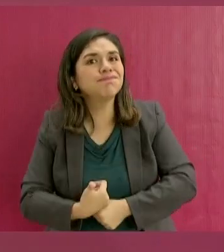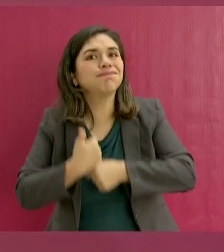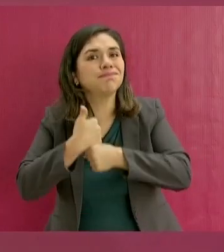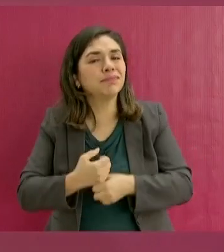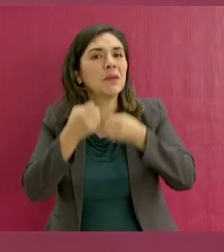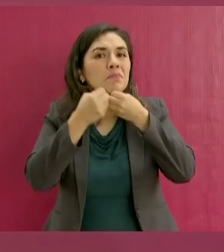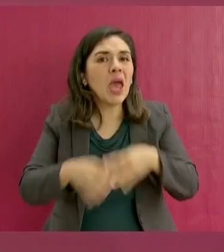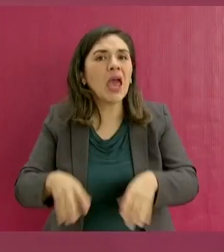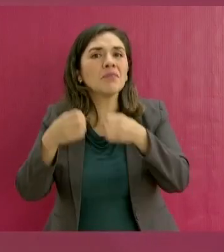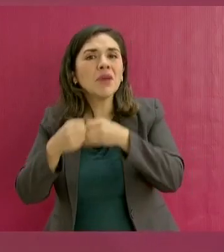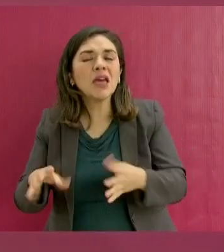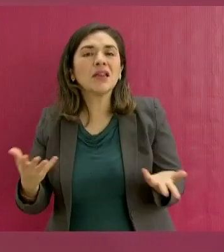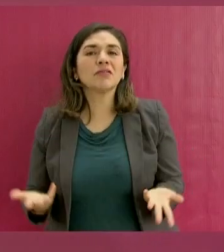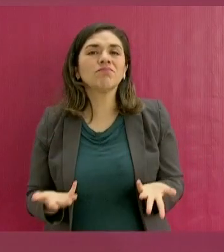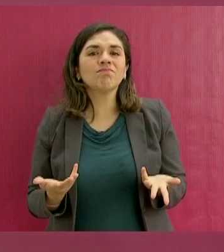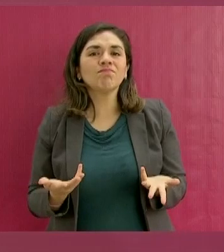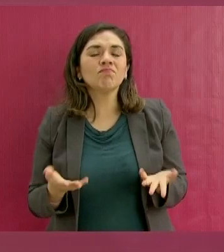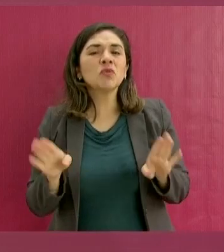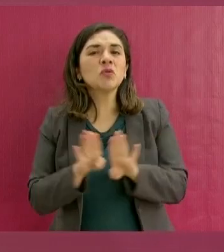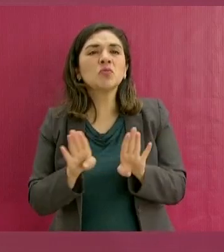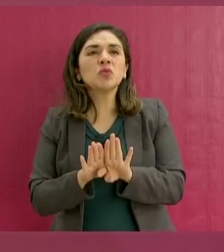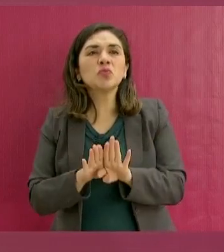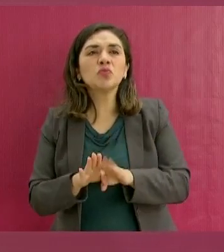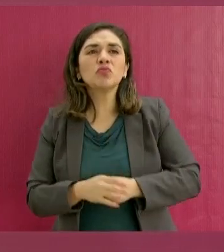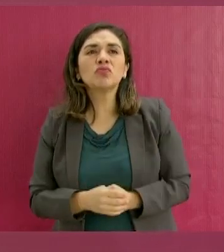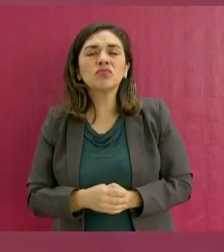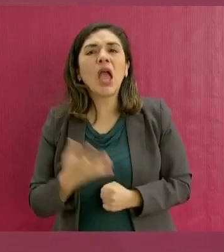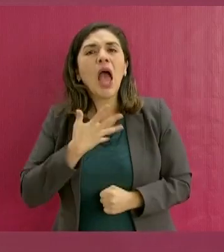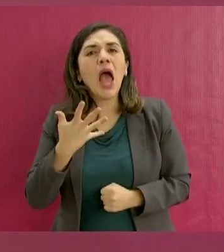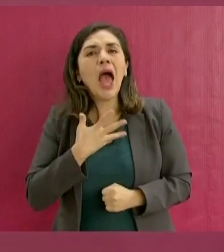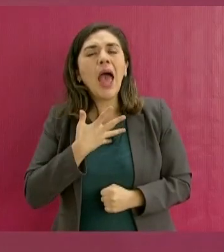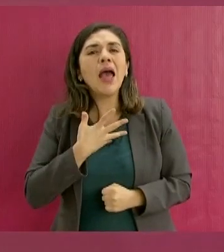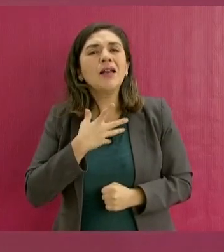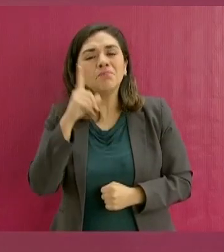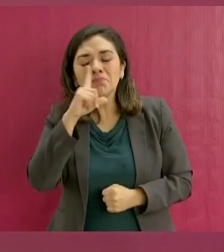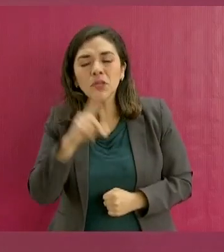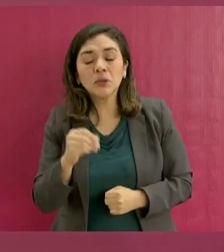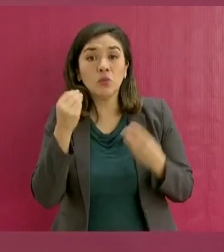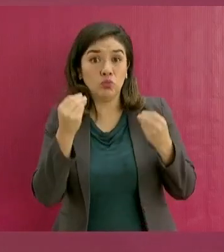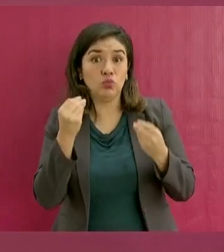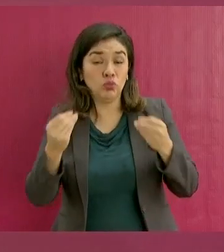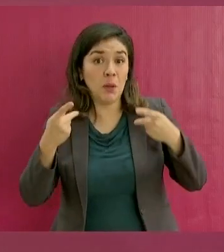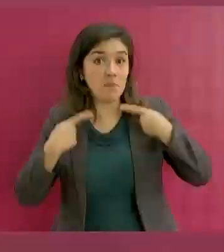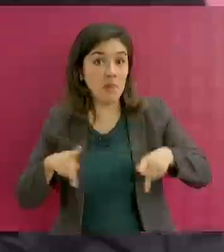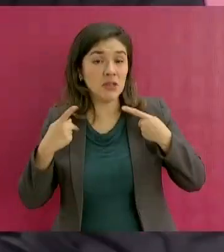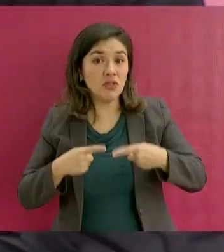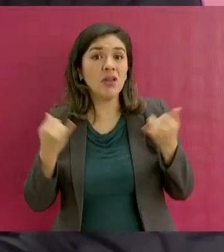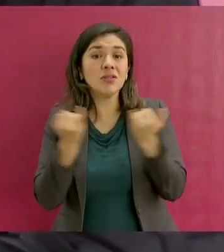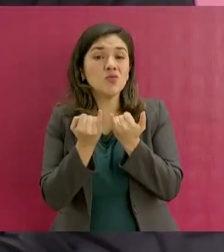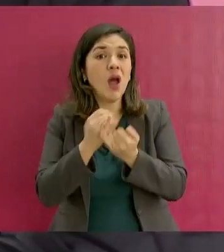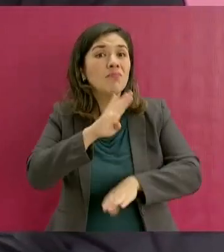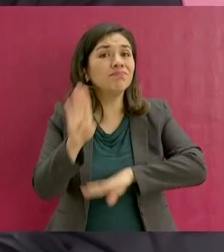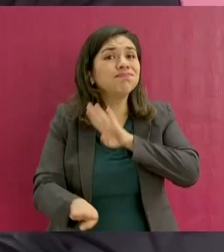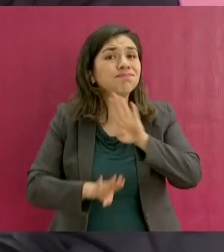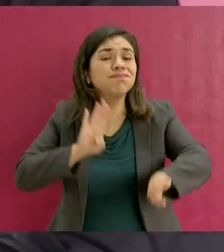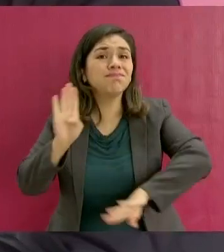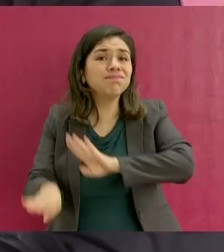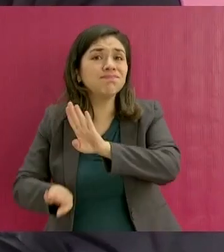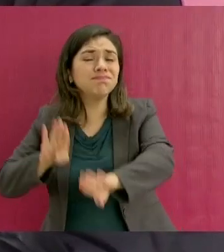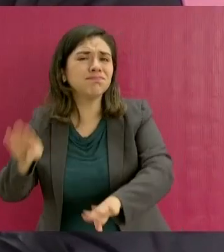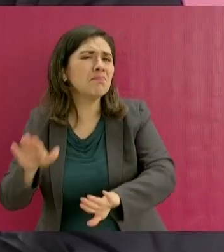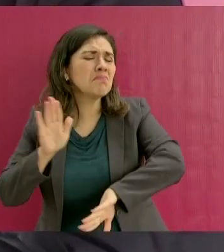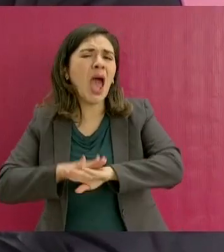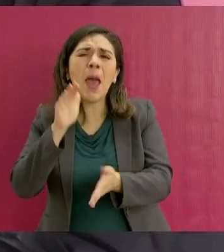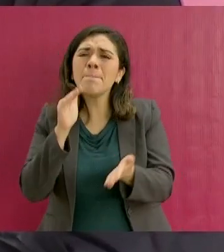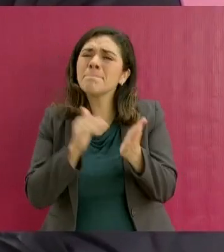que ha ocasionado el fallecimiento de miles